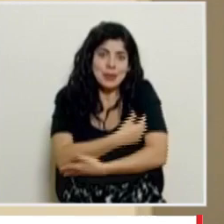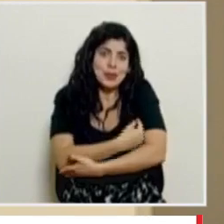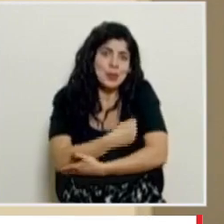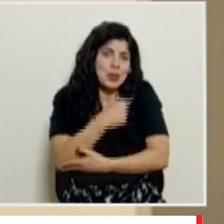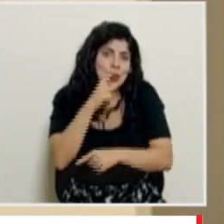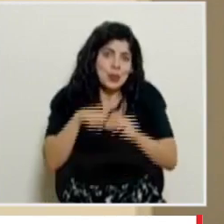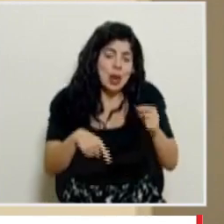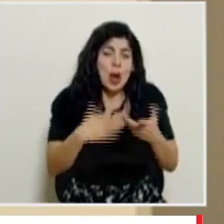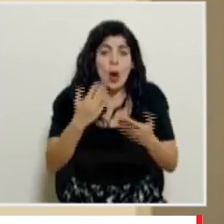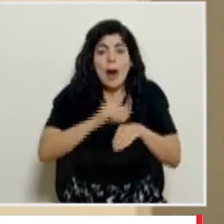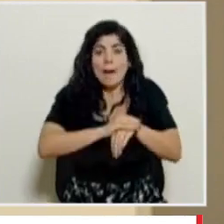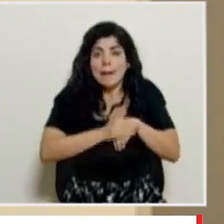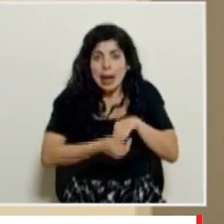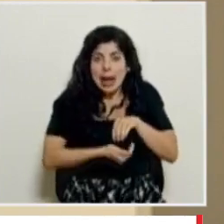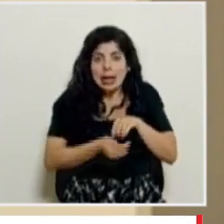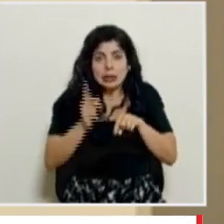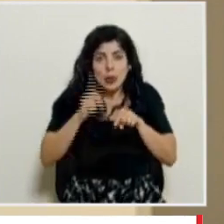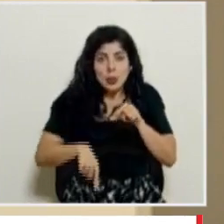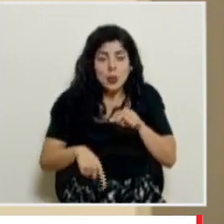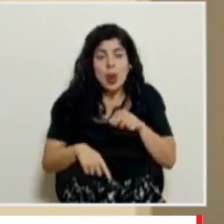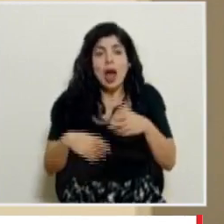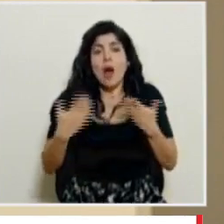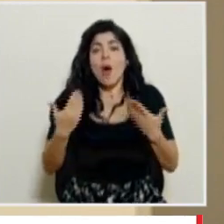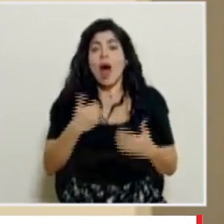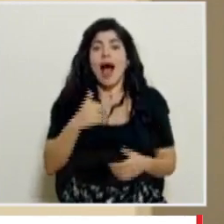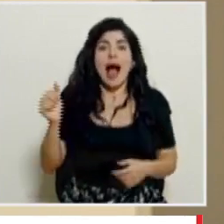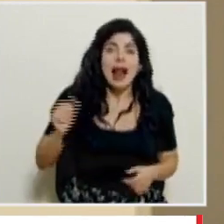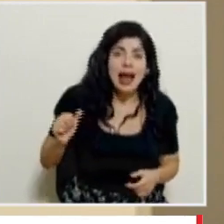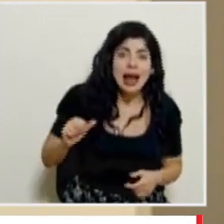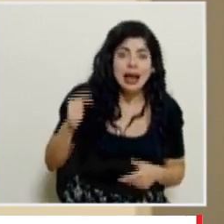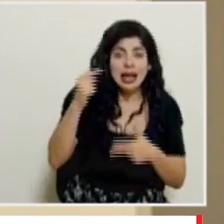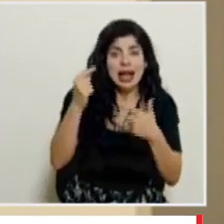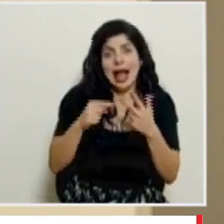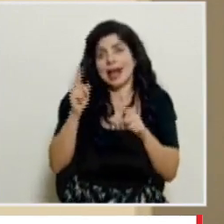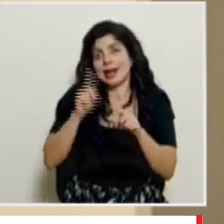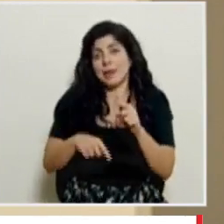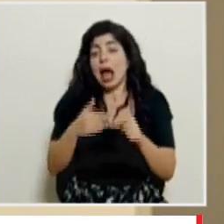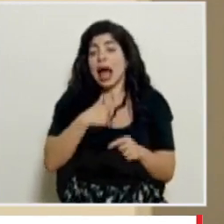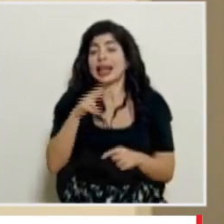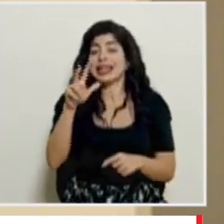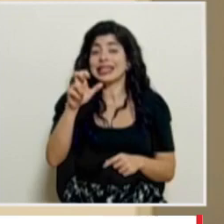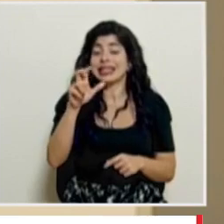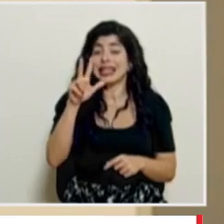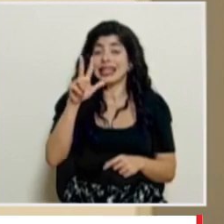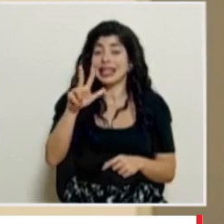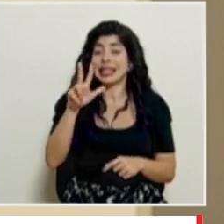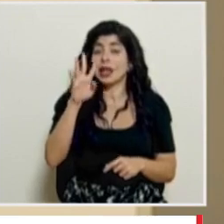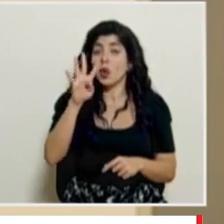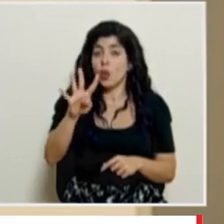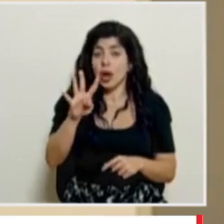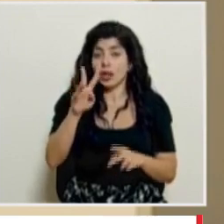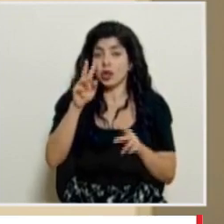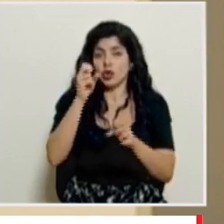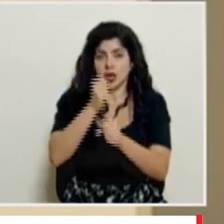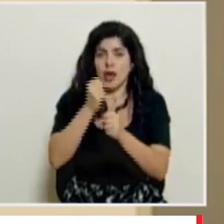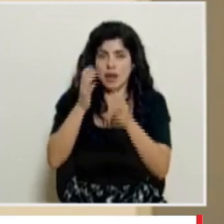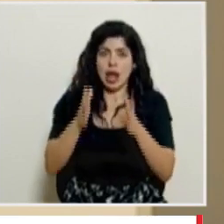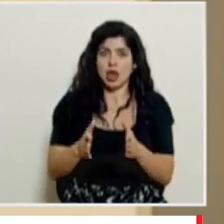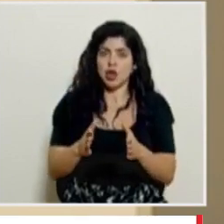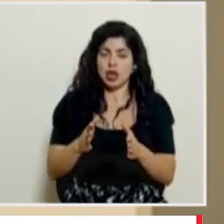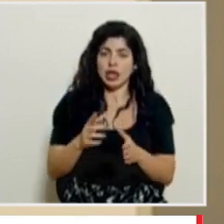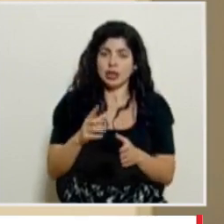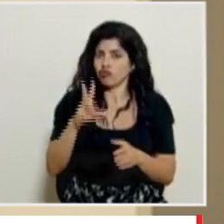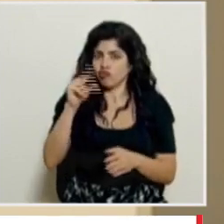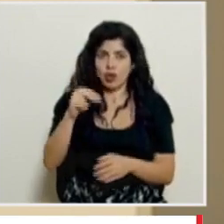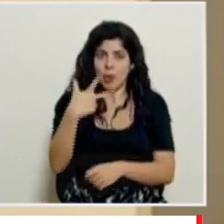no vacunarse o están embarazadas o han presentado reacciones alérgicas tenemos documentados 374 casos de funcionarios en